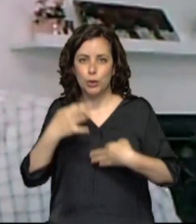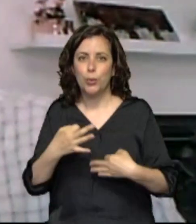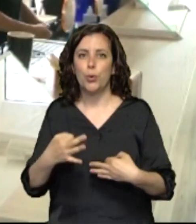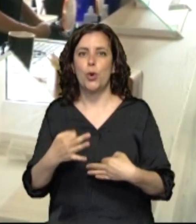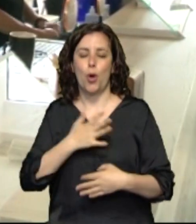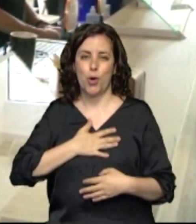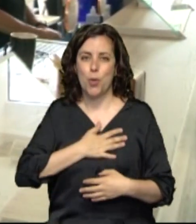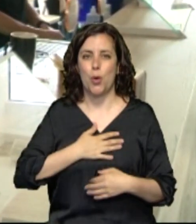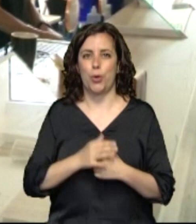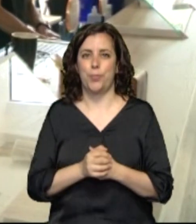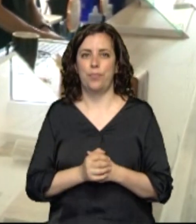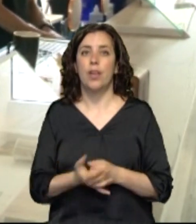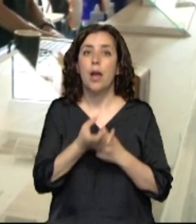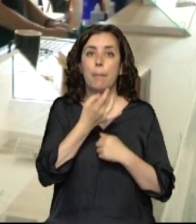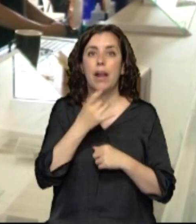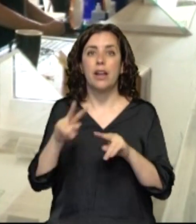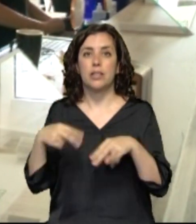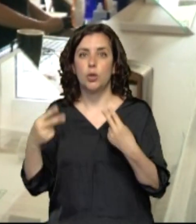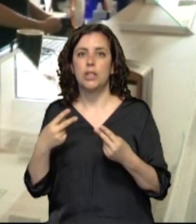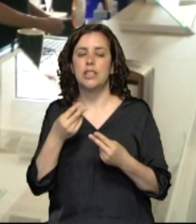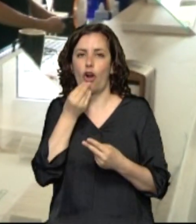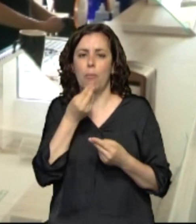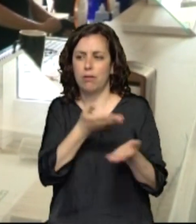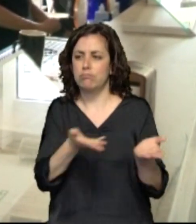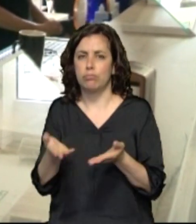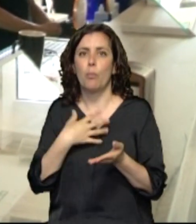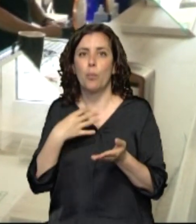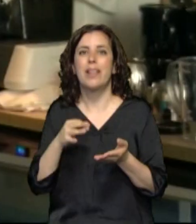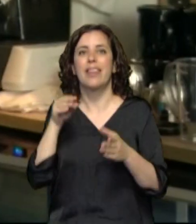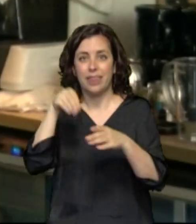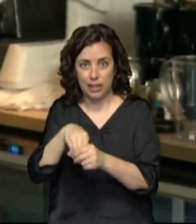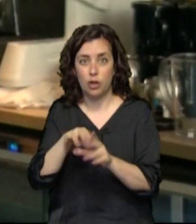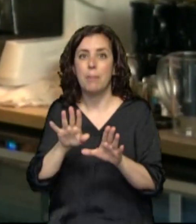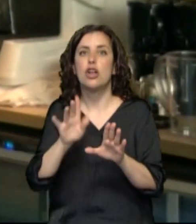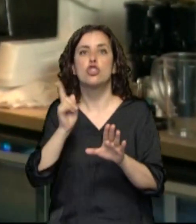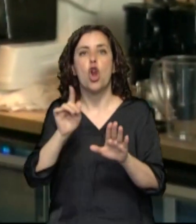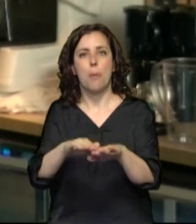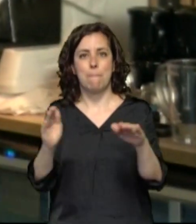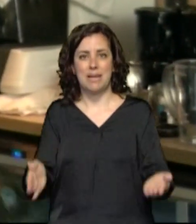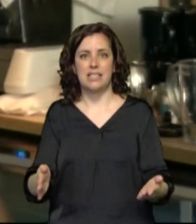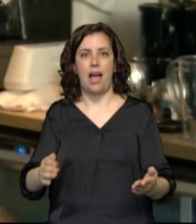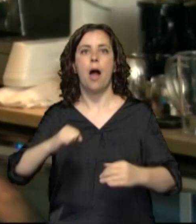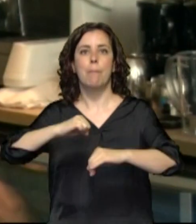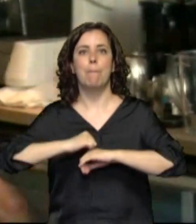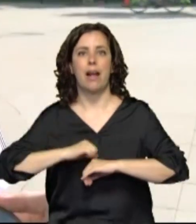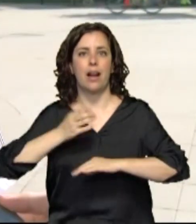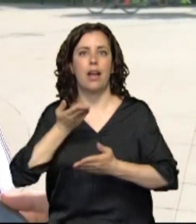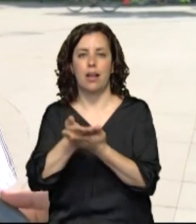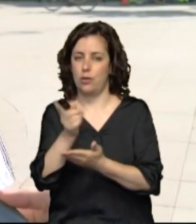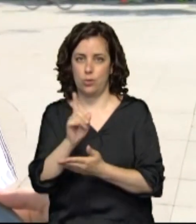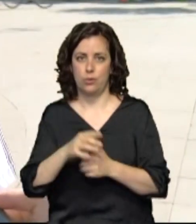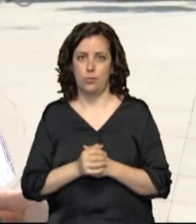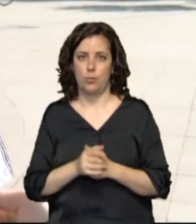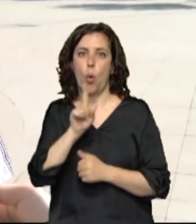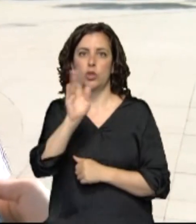cómodo. Y los bares y restaurantes podrán dar comidas en su interior, pero solo en mesa, no en la barra, y a un tercio de su capacidad. Por supuesto,